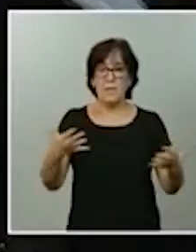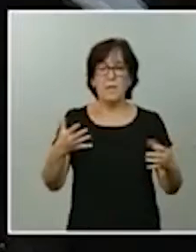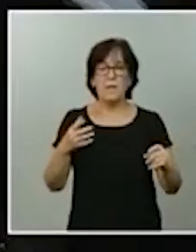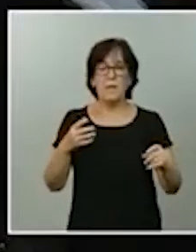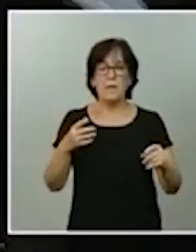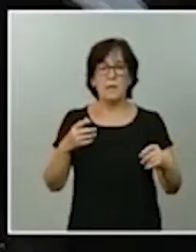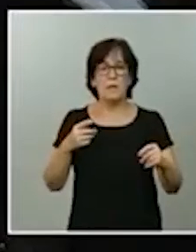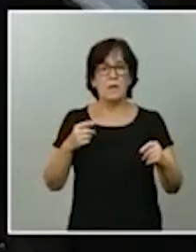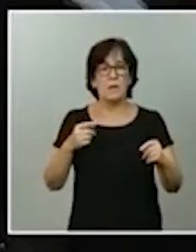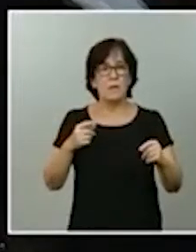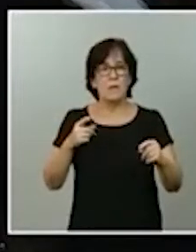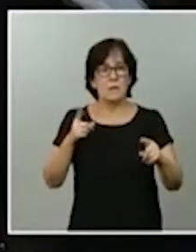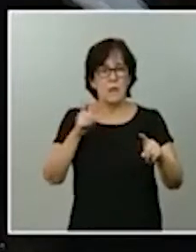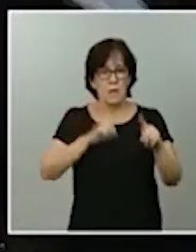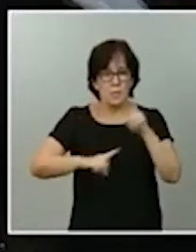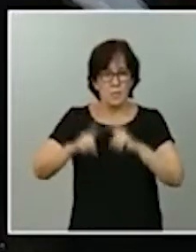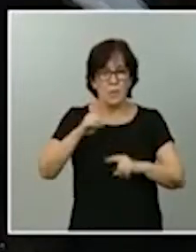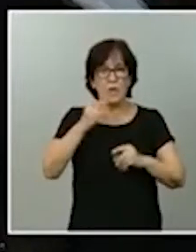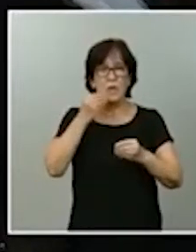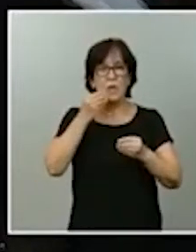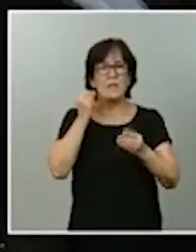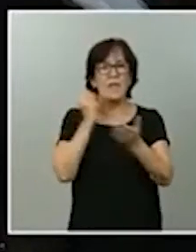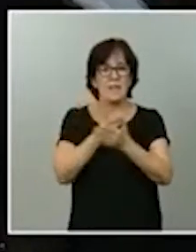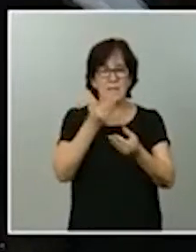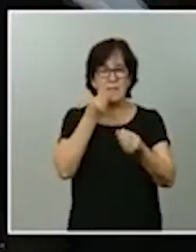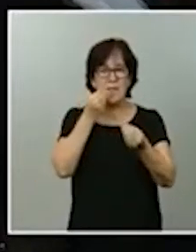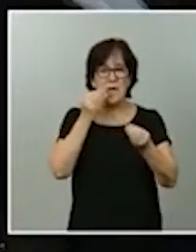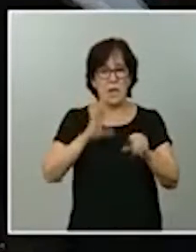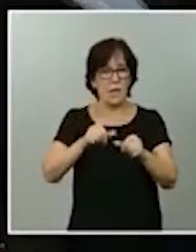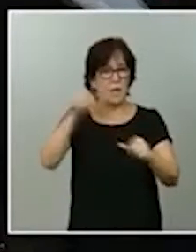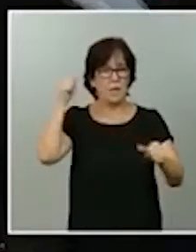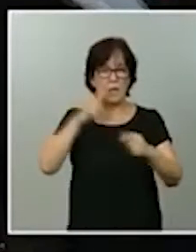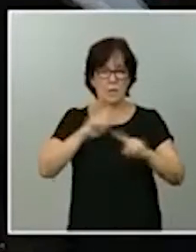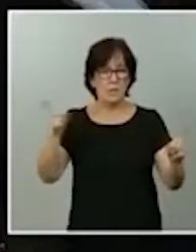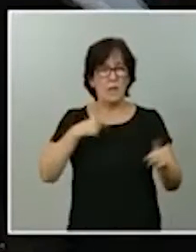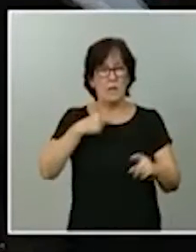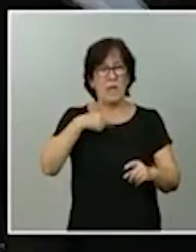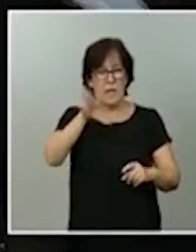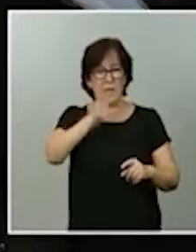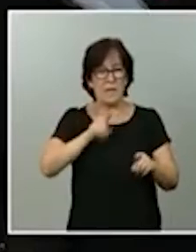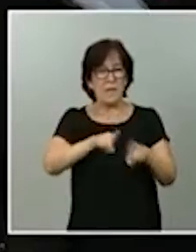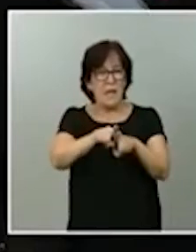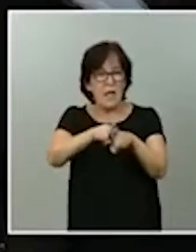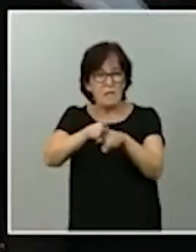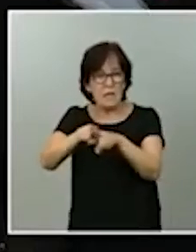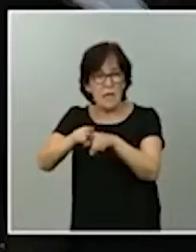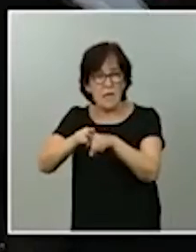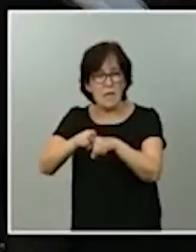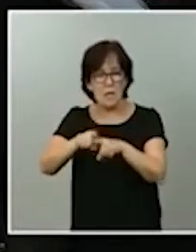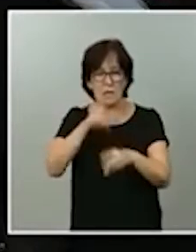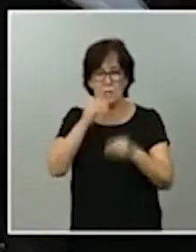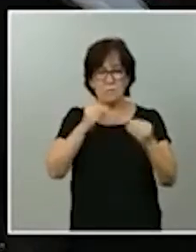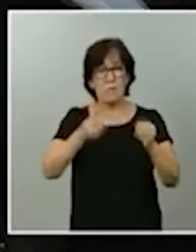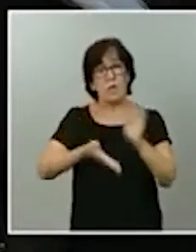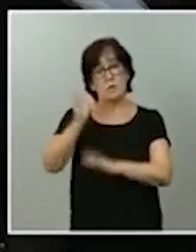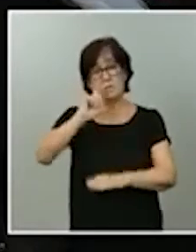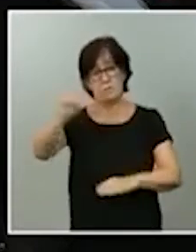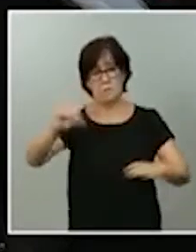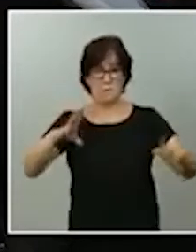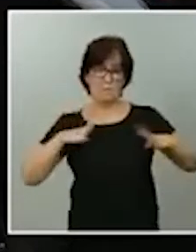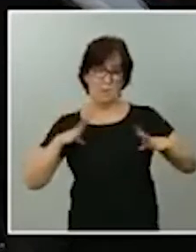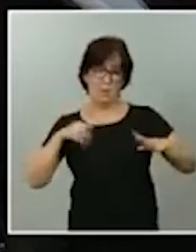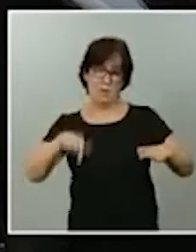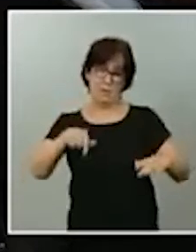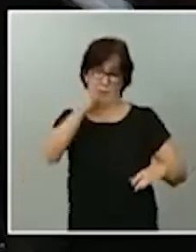desafío histórico, me gustaría preguntarle si entiende las críticas que ha recibido usted por haber sido de vacaciones durante este verano.